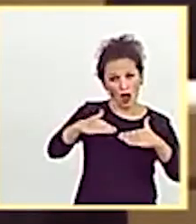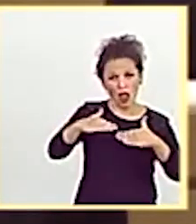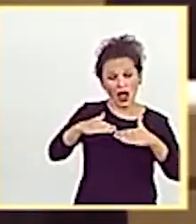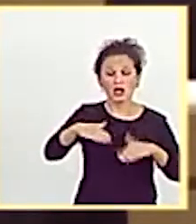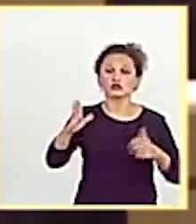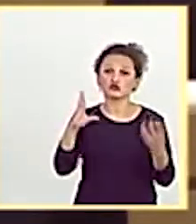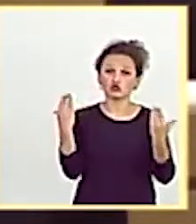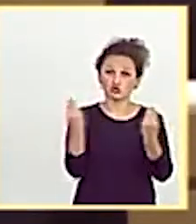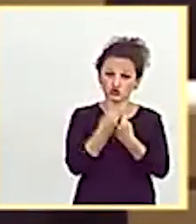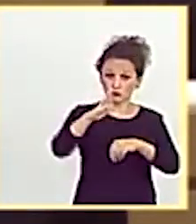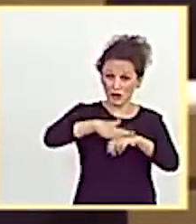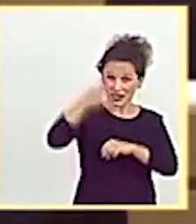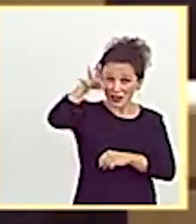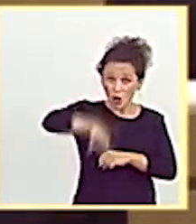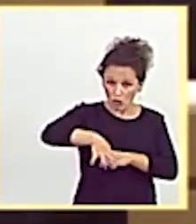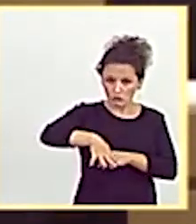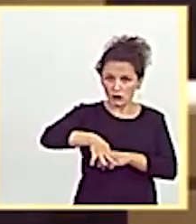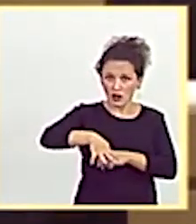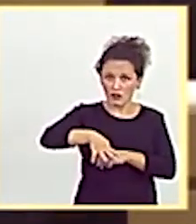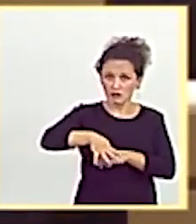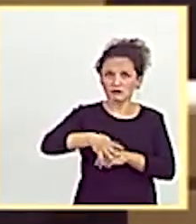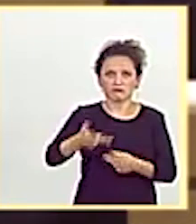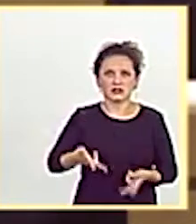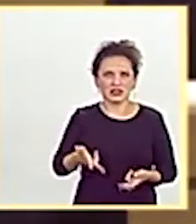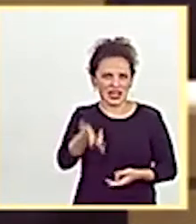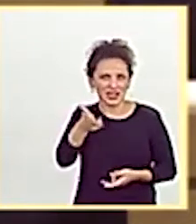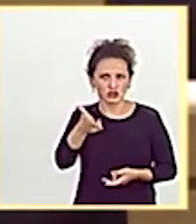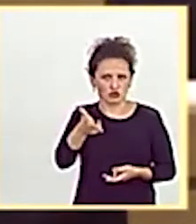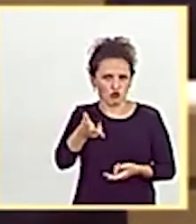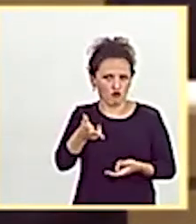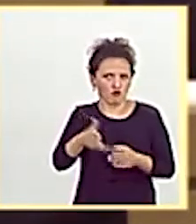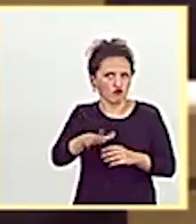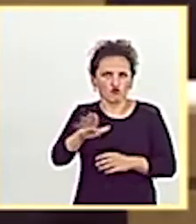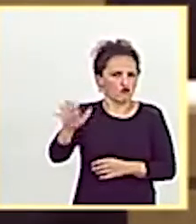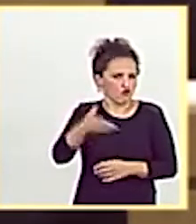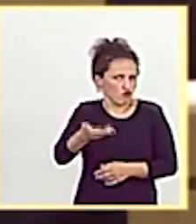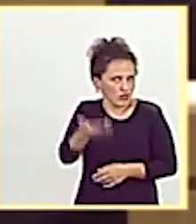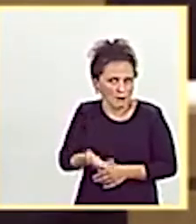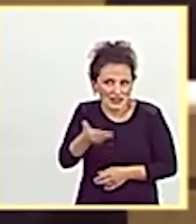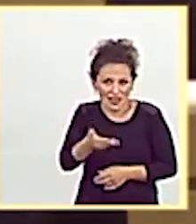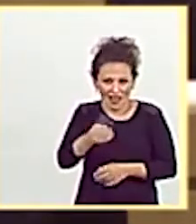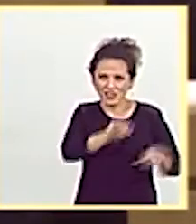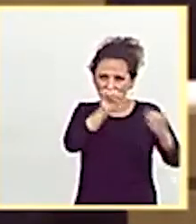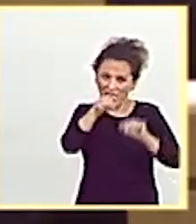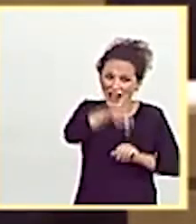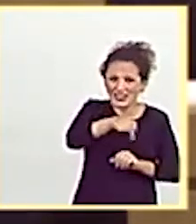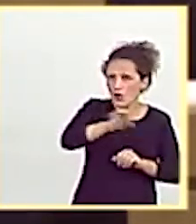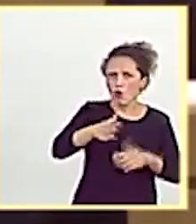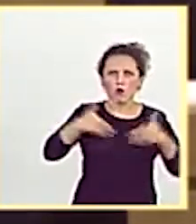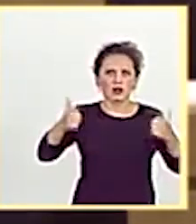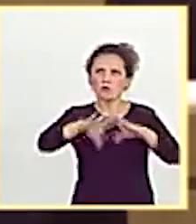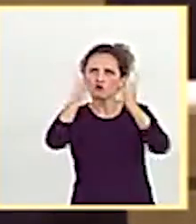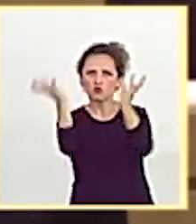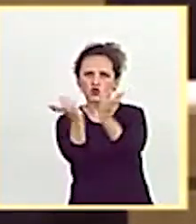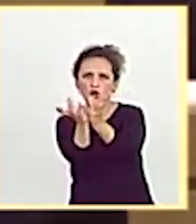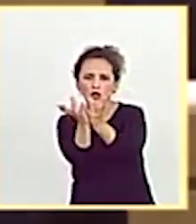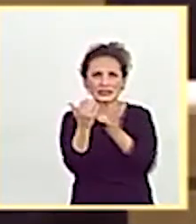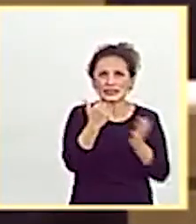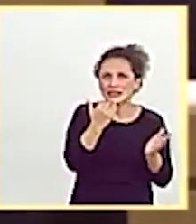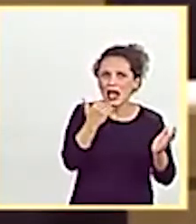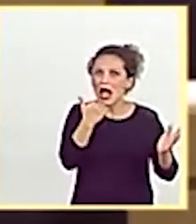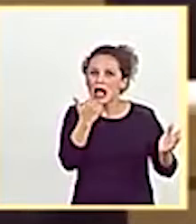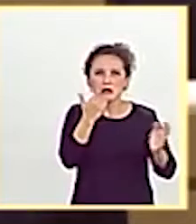Catalunya defendemos la libertad y los derechos fundamentales aquí y en el resto del mundo, sin amagos y sin condiciones.